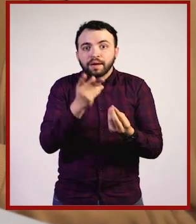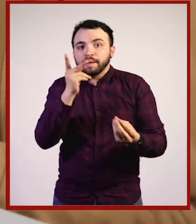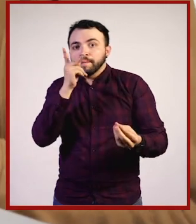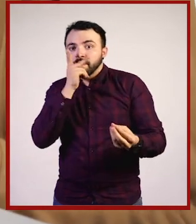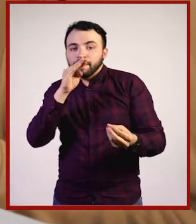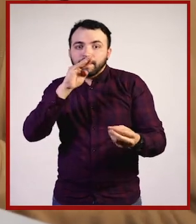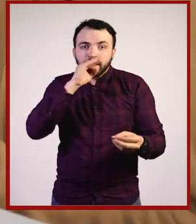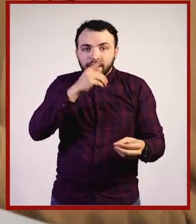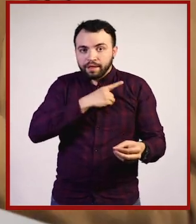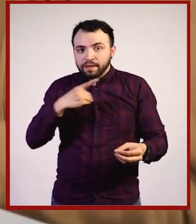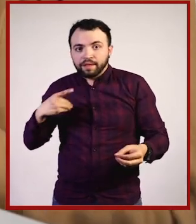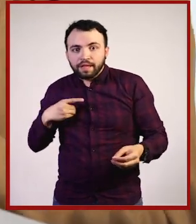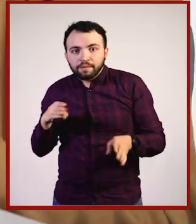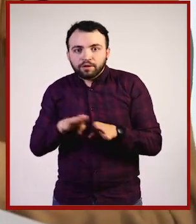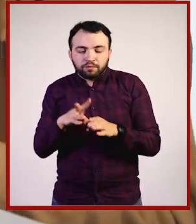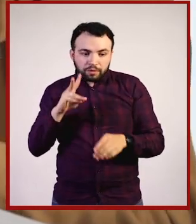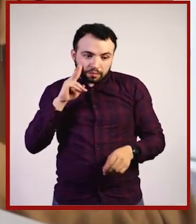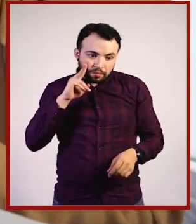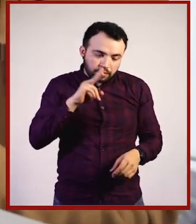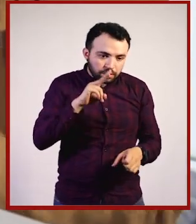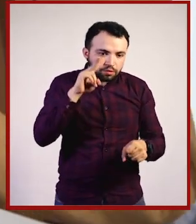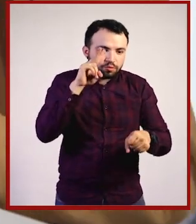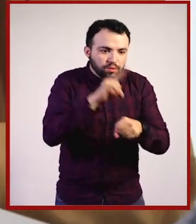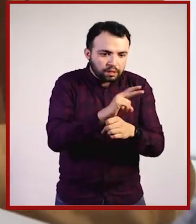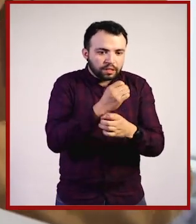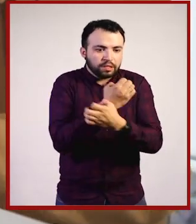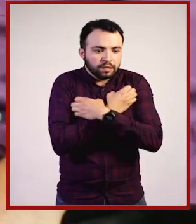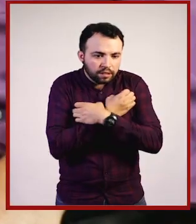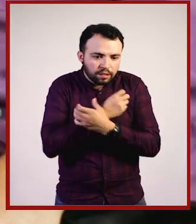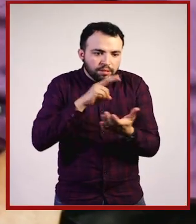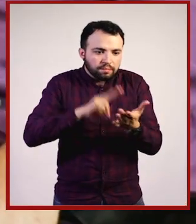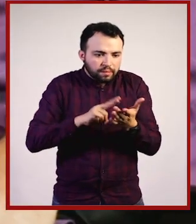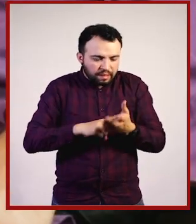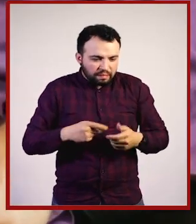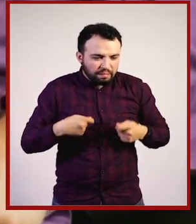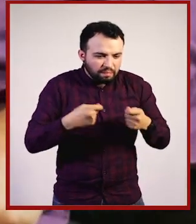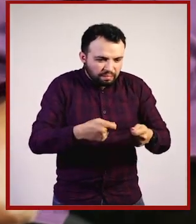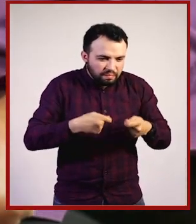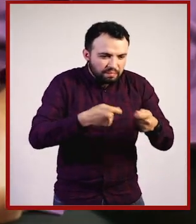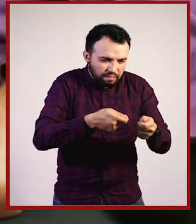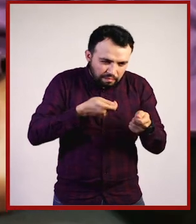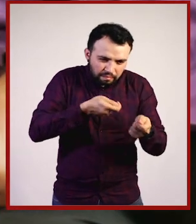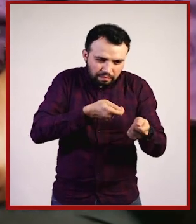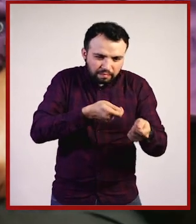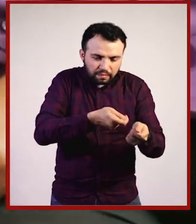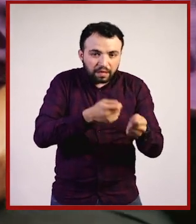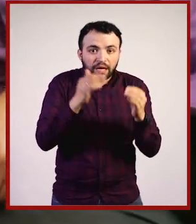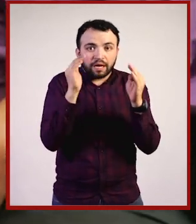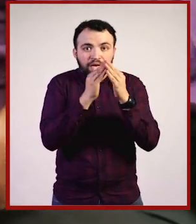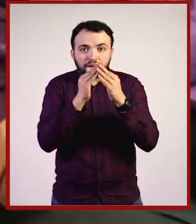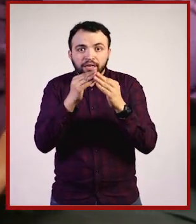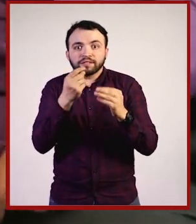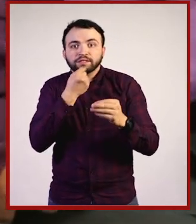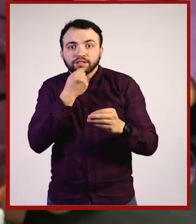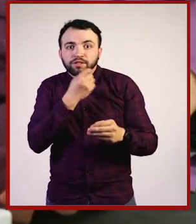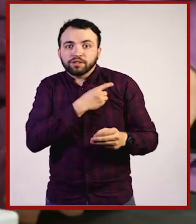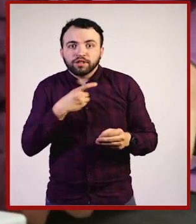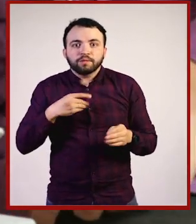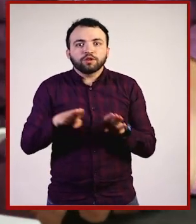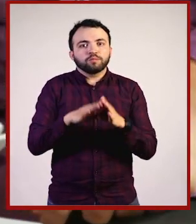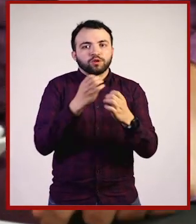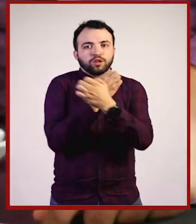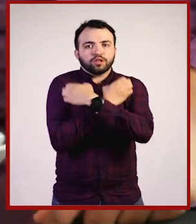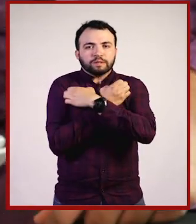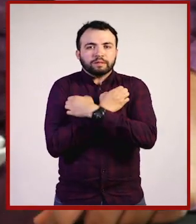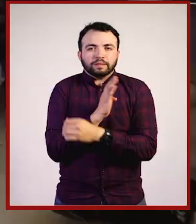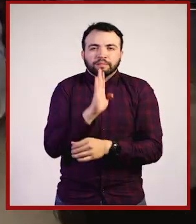en esto y participen en la educación, la transmisión de los valores, y que en la casa los niños tengan una educación parecida a la que van a